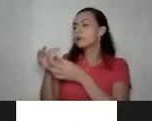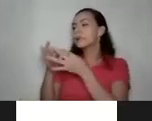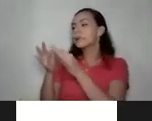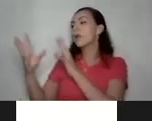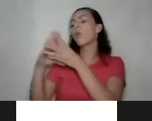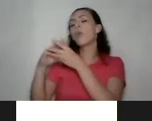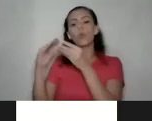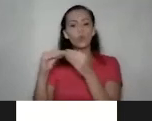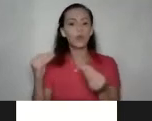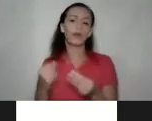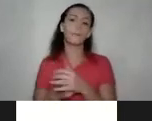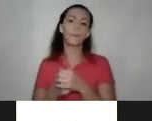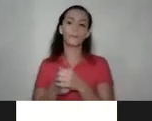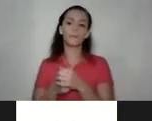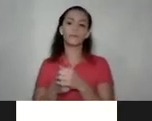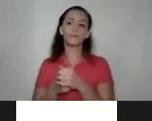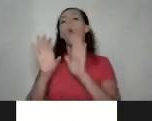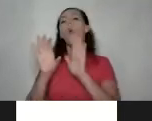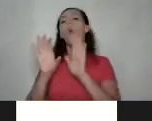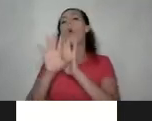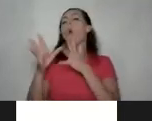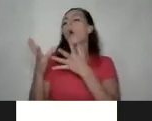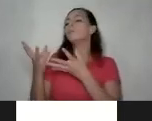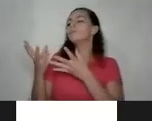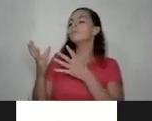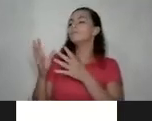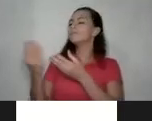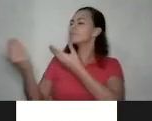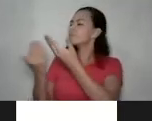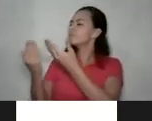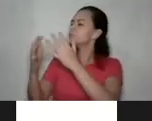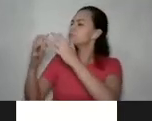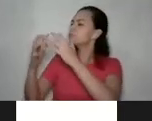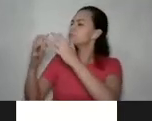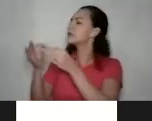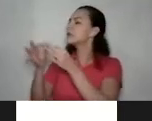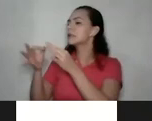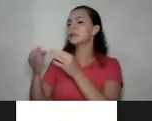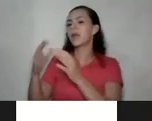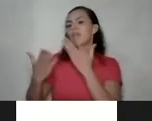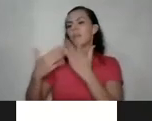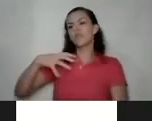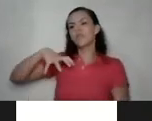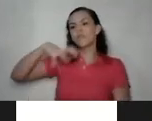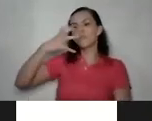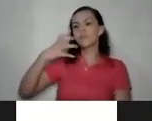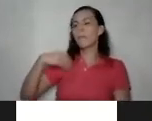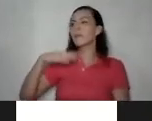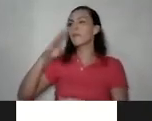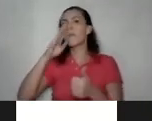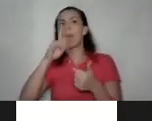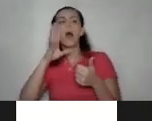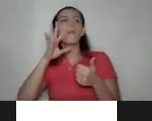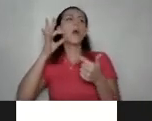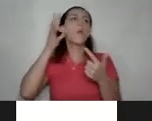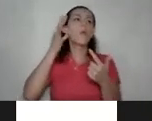intentar contarle como conciliando las resistencias verdad a lo mejor yo voy a estar muy molesta por algo que mi